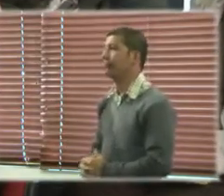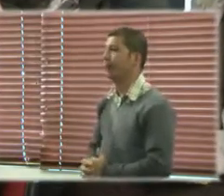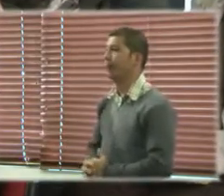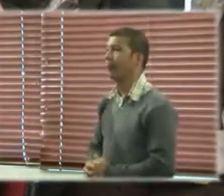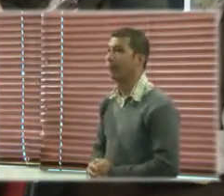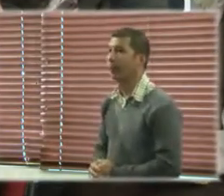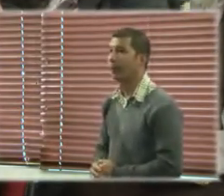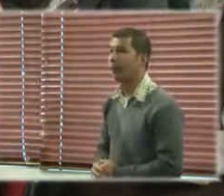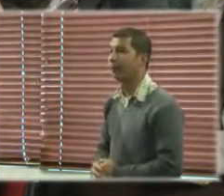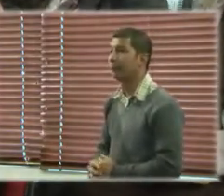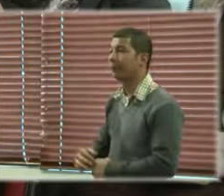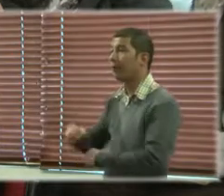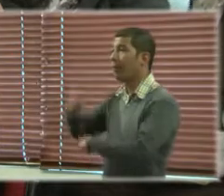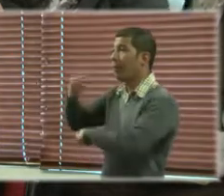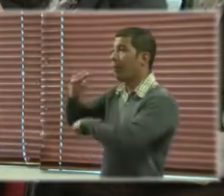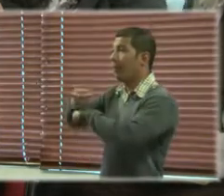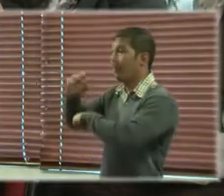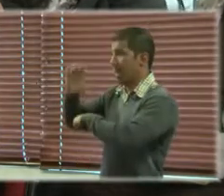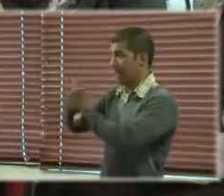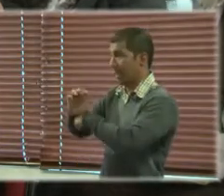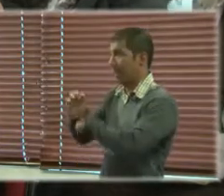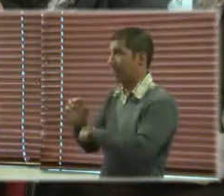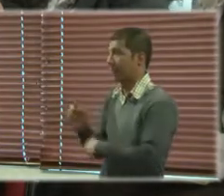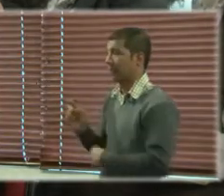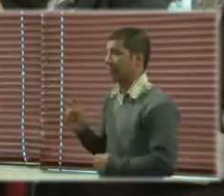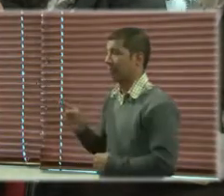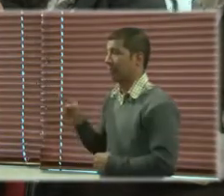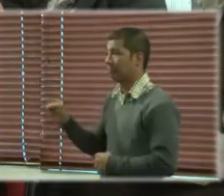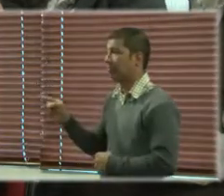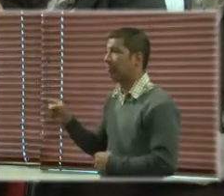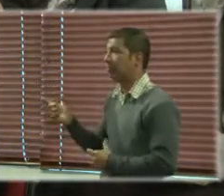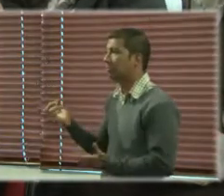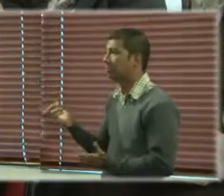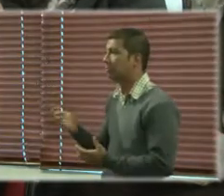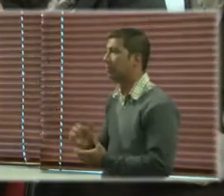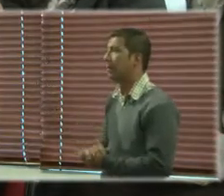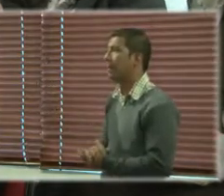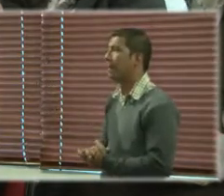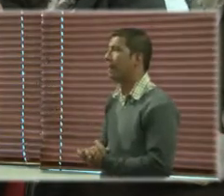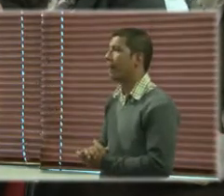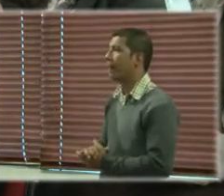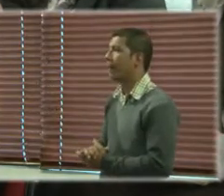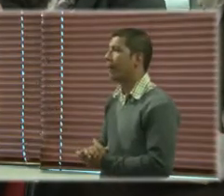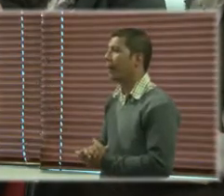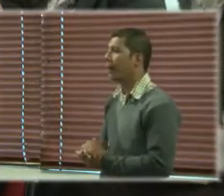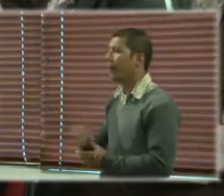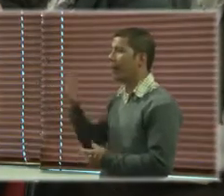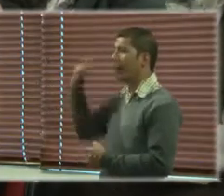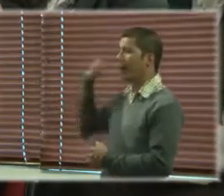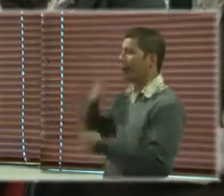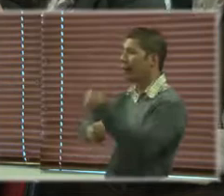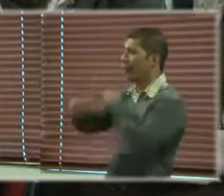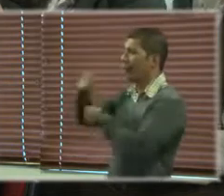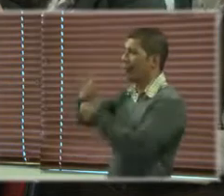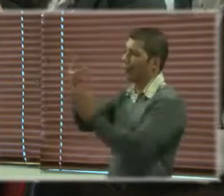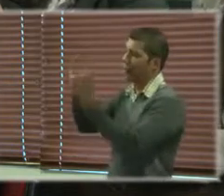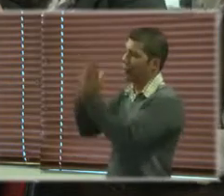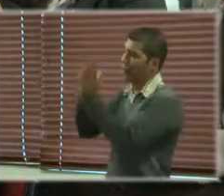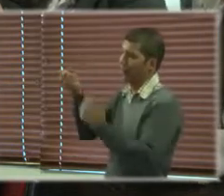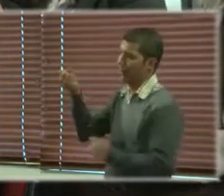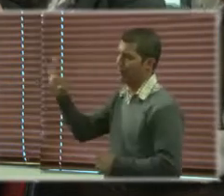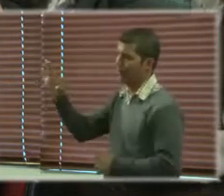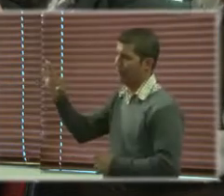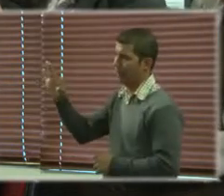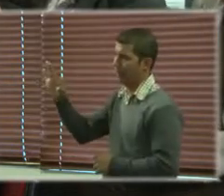Handicap International está a partir de fines del 2013, a partir como de